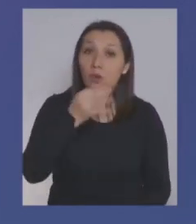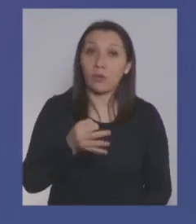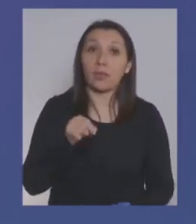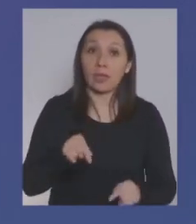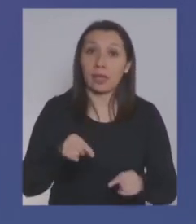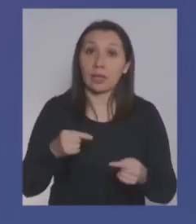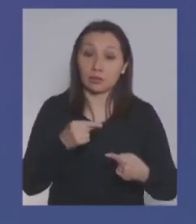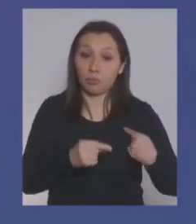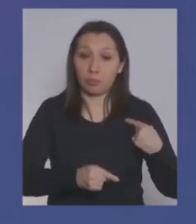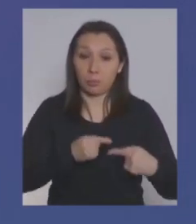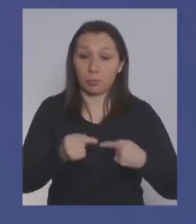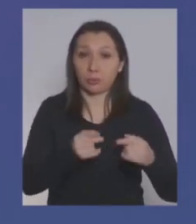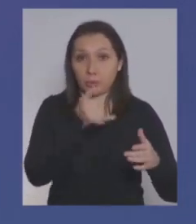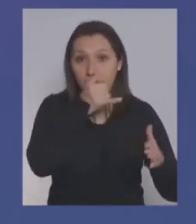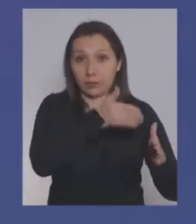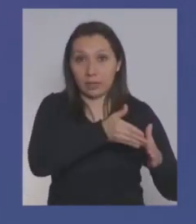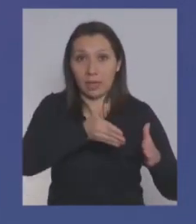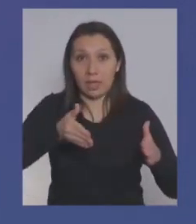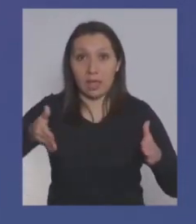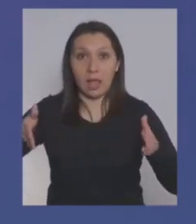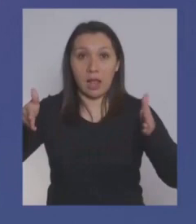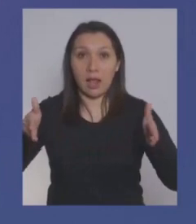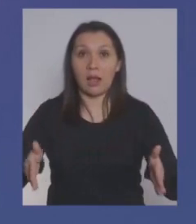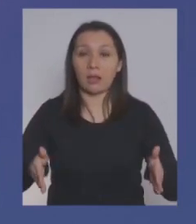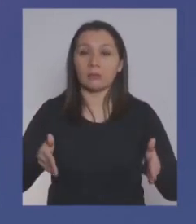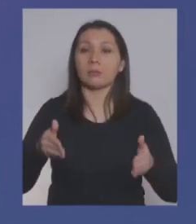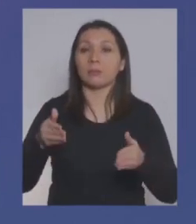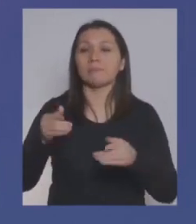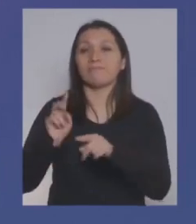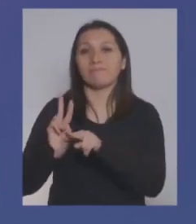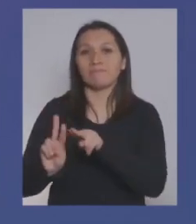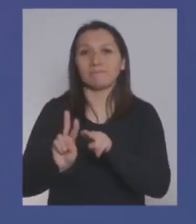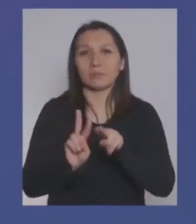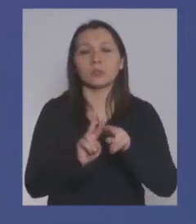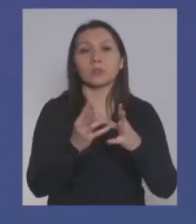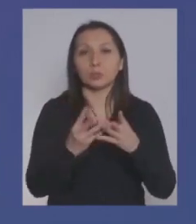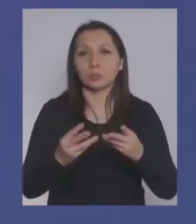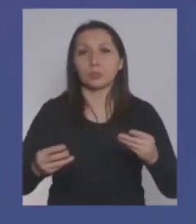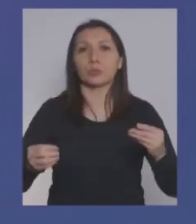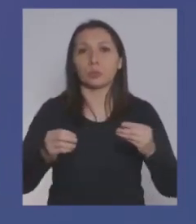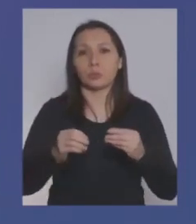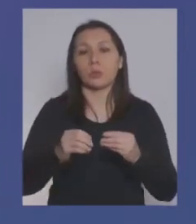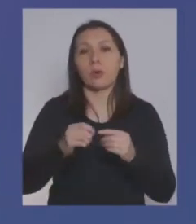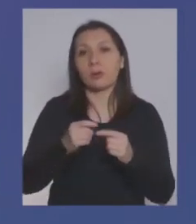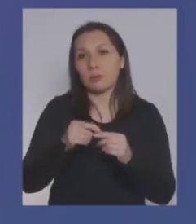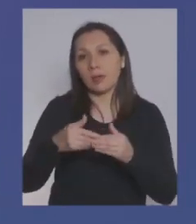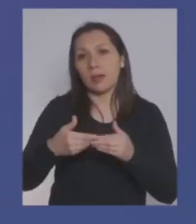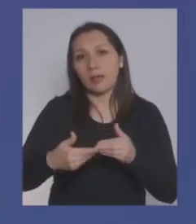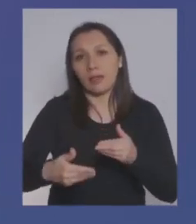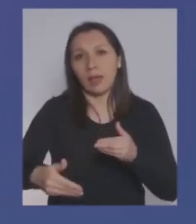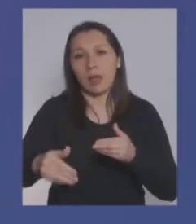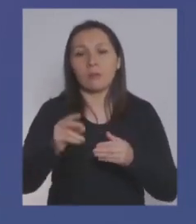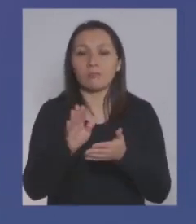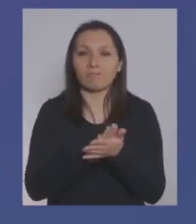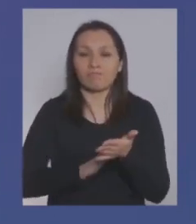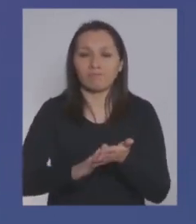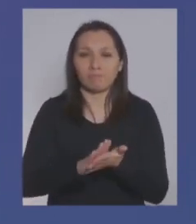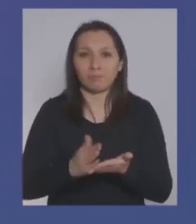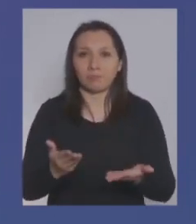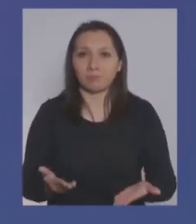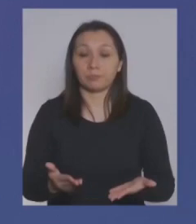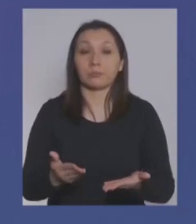que en este proceso ha habido una serie de soluciones que se han ido dando a lo largo del proceso. Por ejemplo,